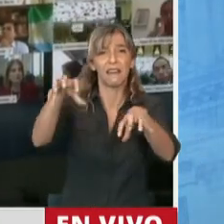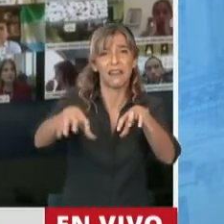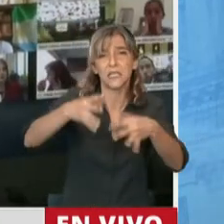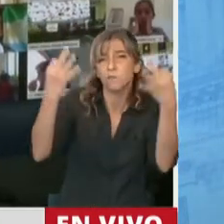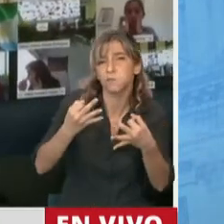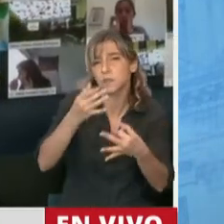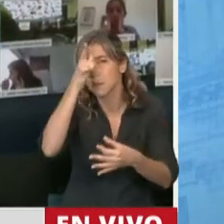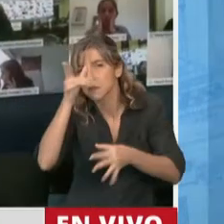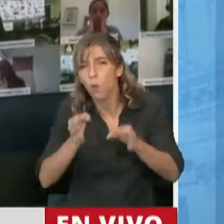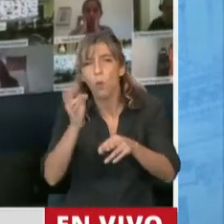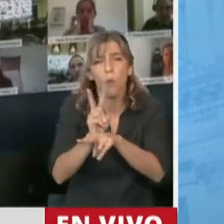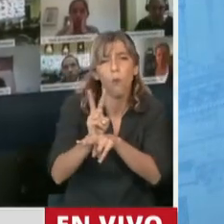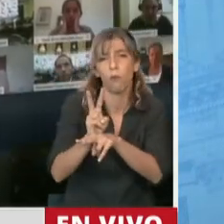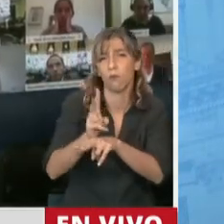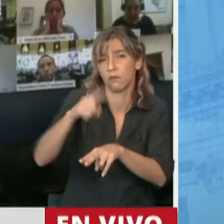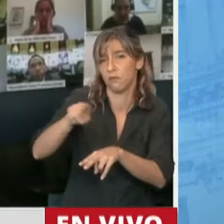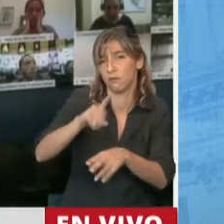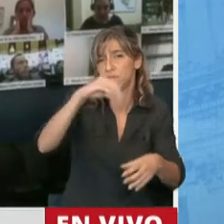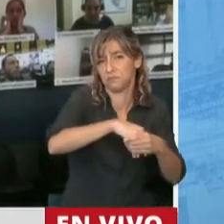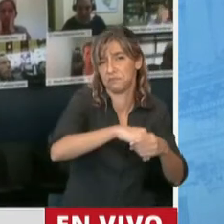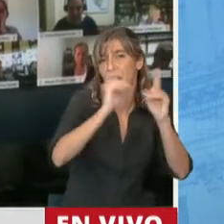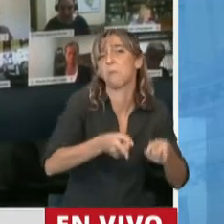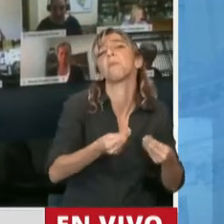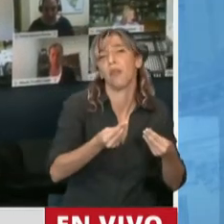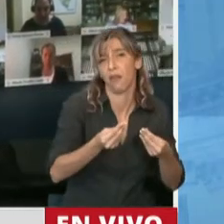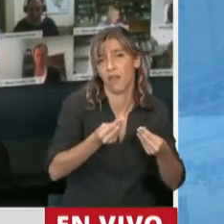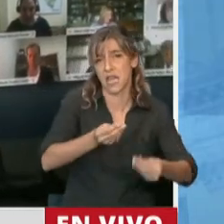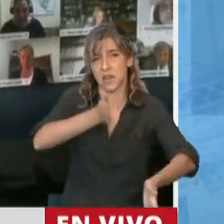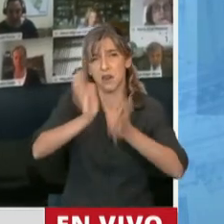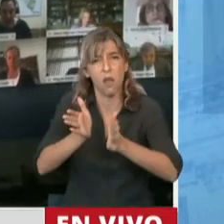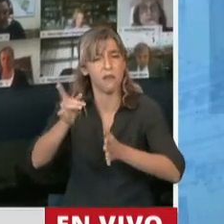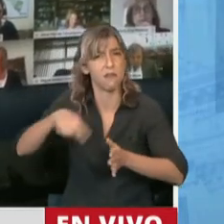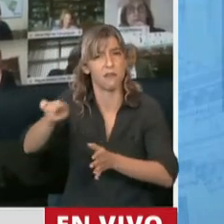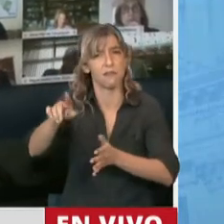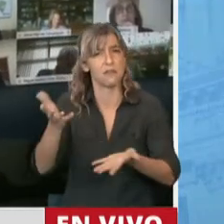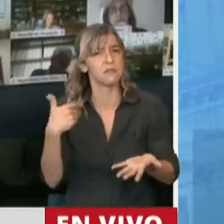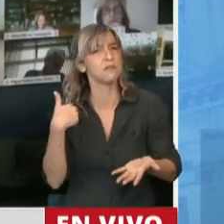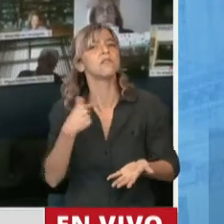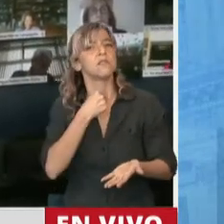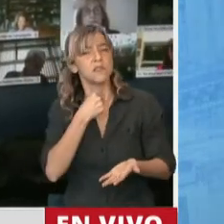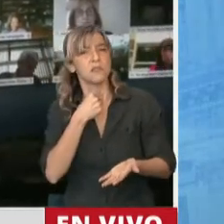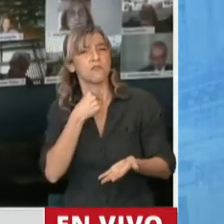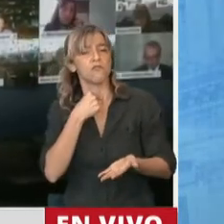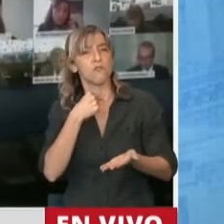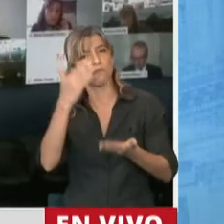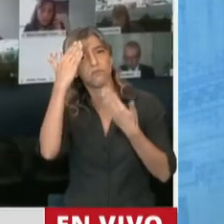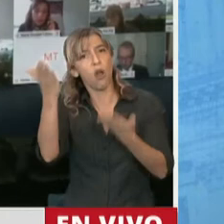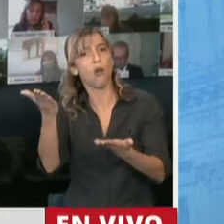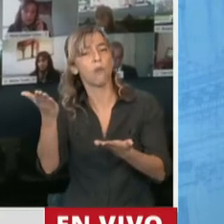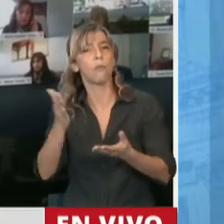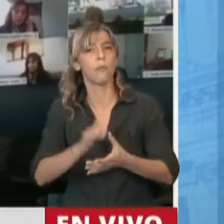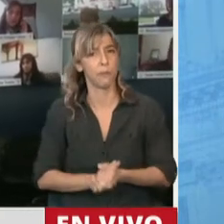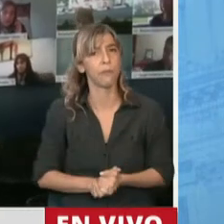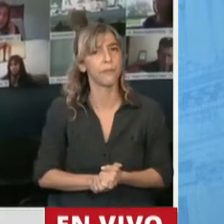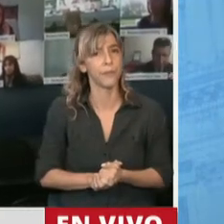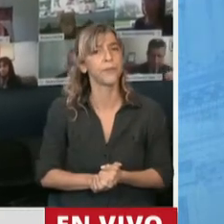crimen de Estado, de esa brutal represión y por eso es que quería adherir a este homenaje y plantear también